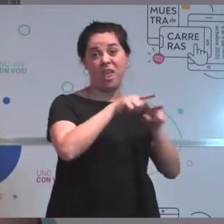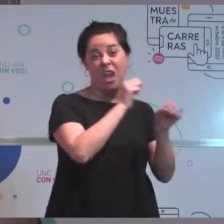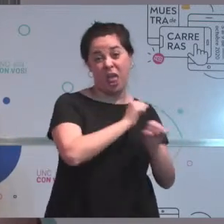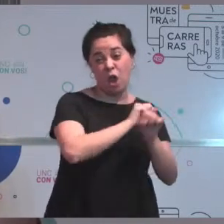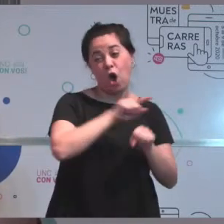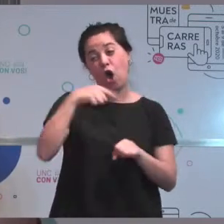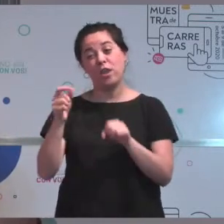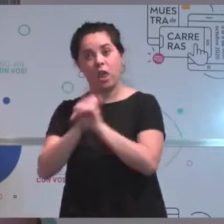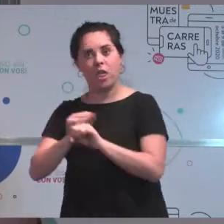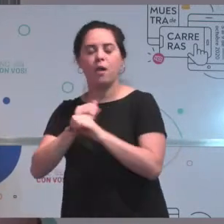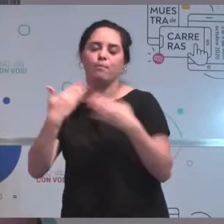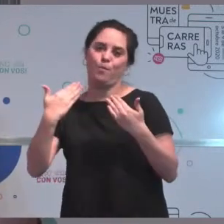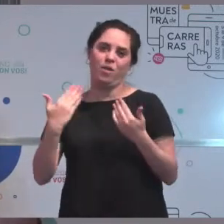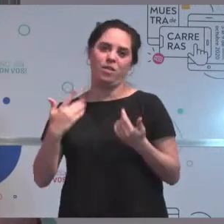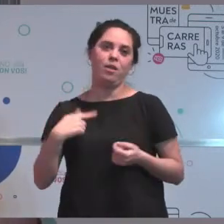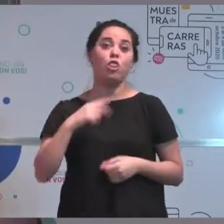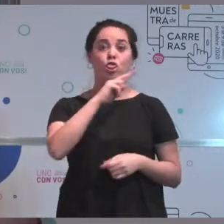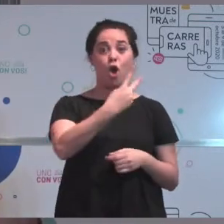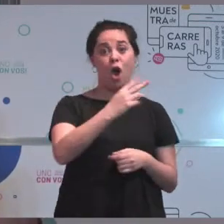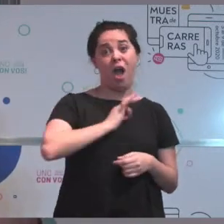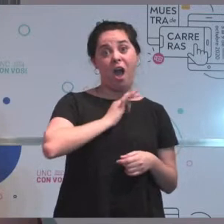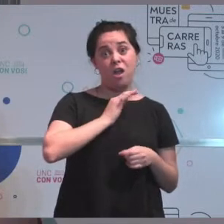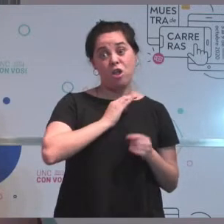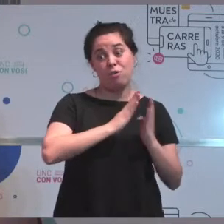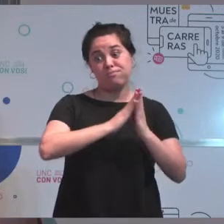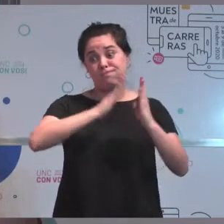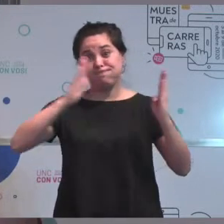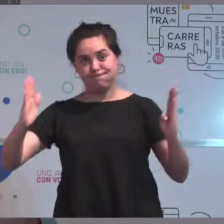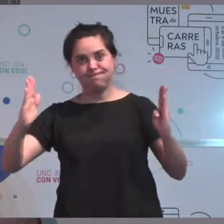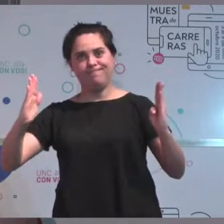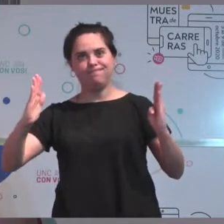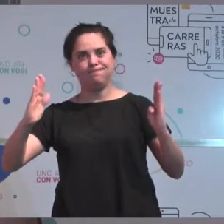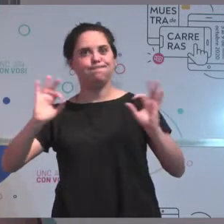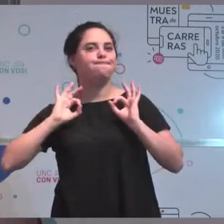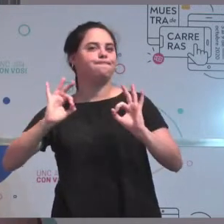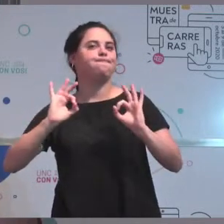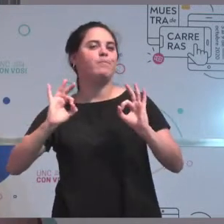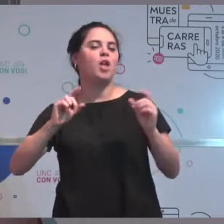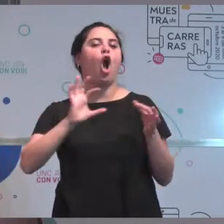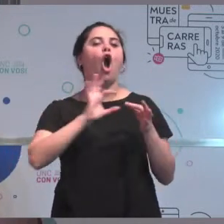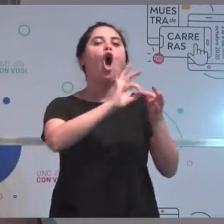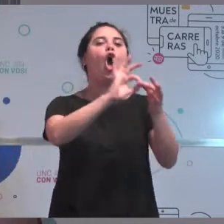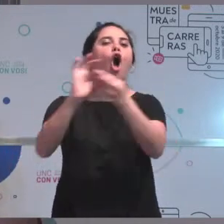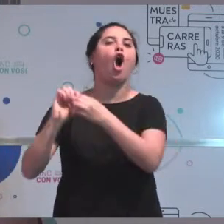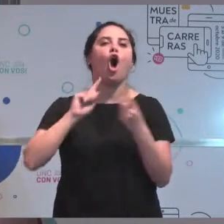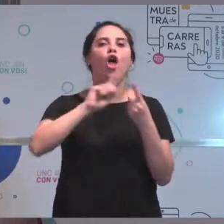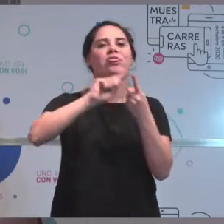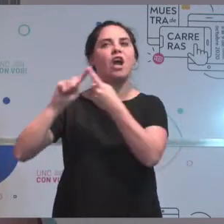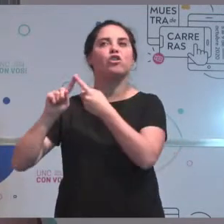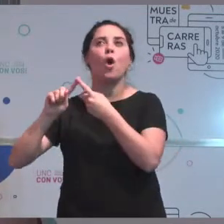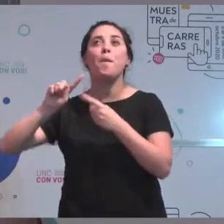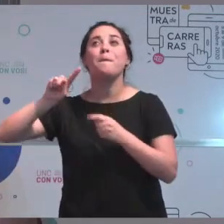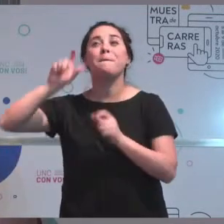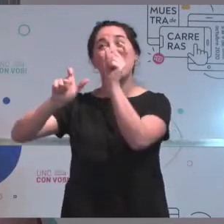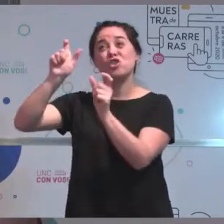enteros para ponerte en contacto con la gente que está en años más arriba, digamos.